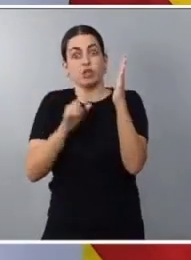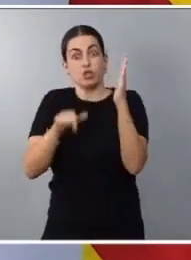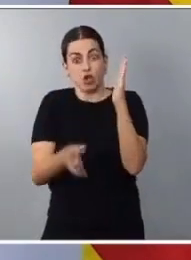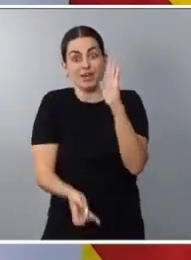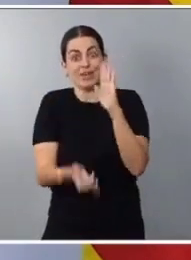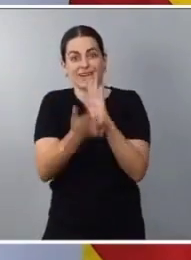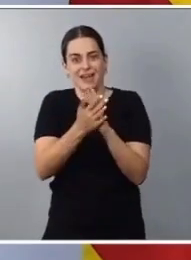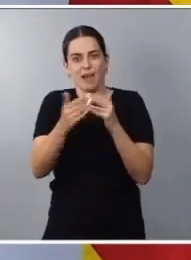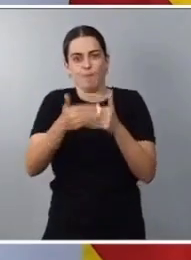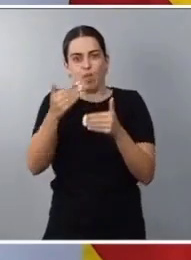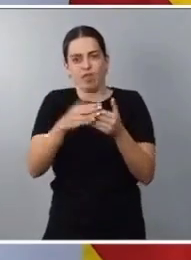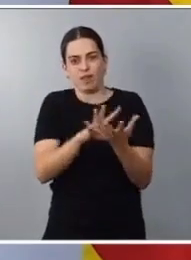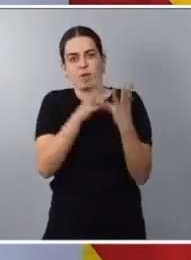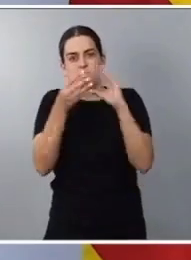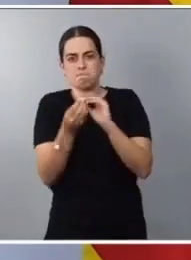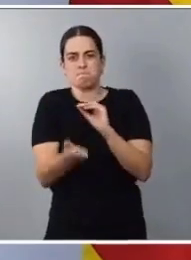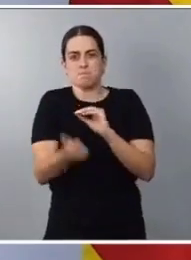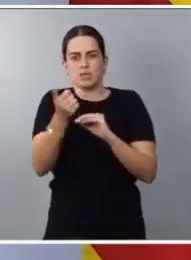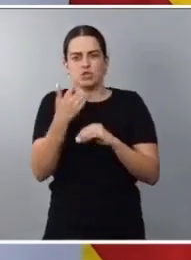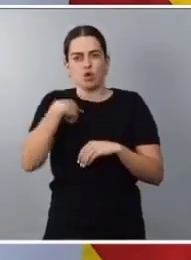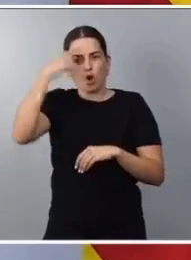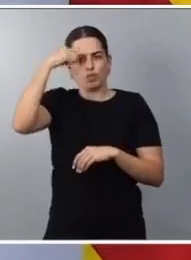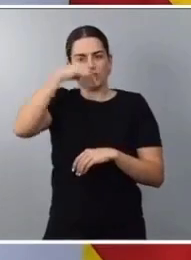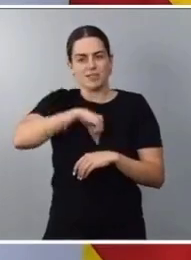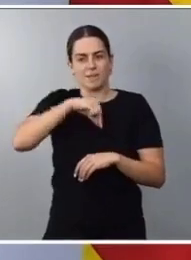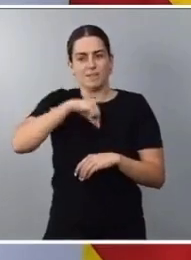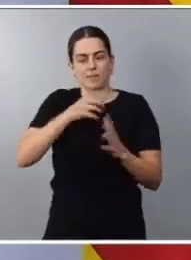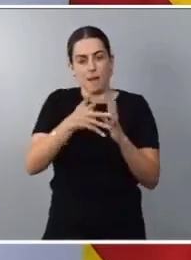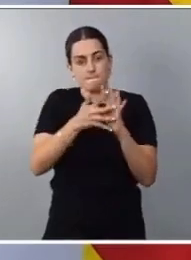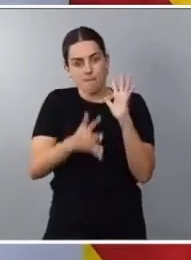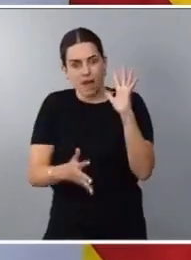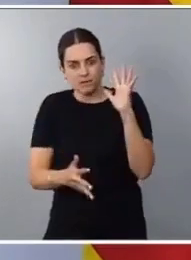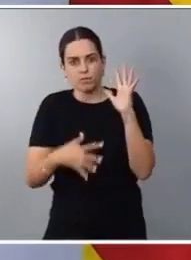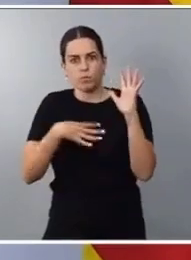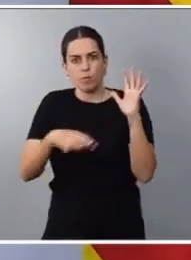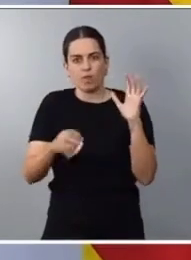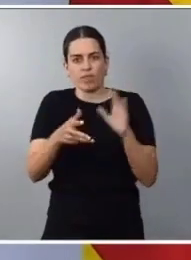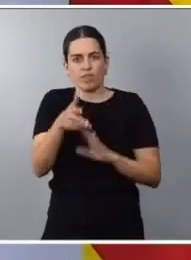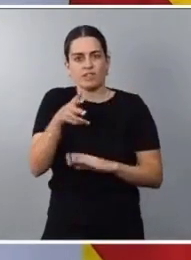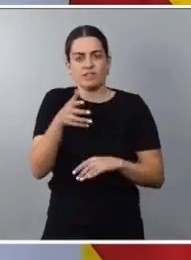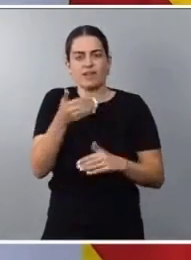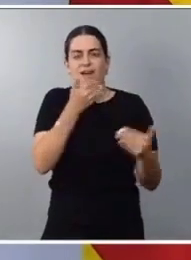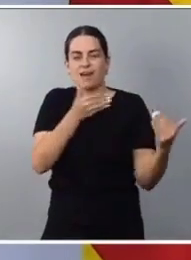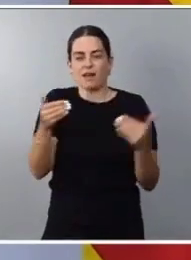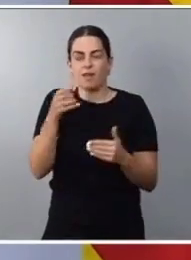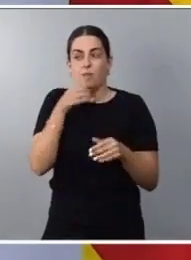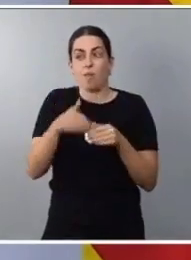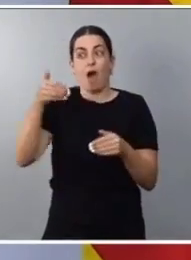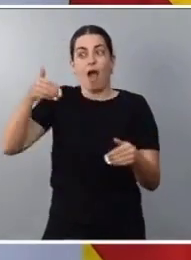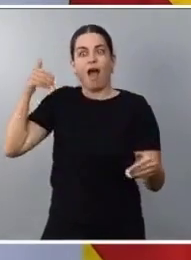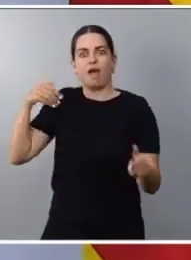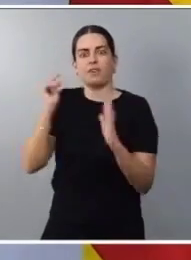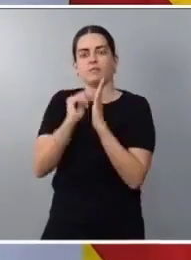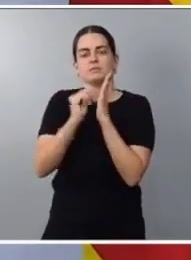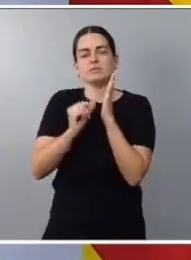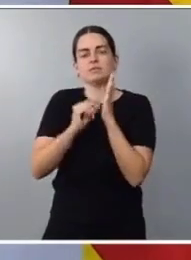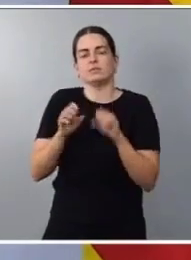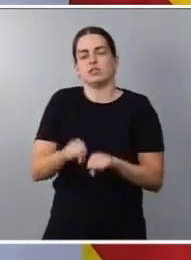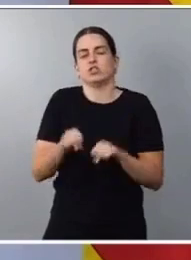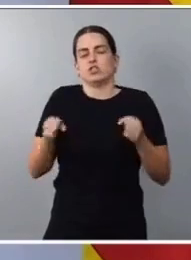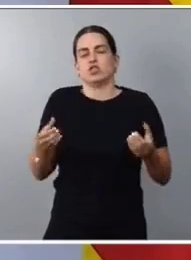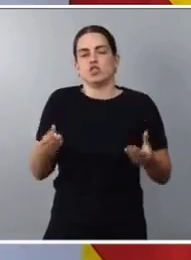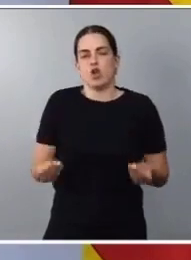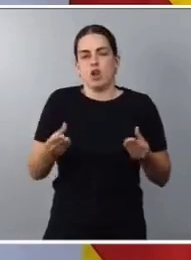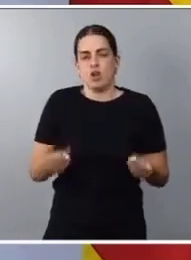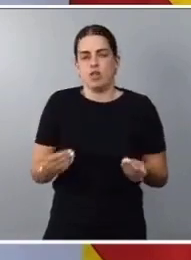conscientes de que podemos hacer esta ampliación de derechos gracias a los pilares sólidos que se construyeron en ese momento. Así que, creo que,